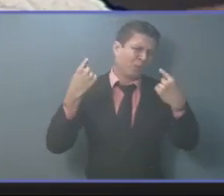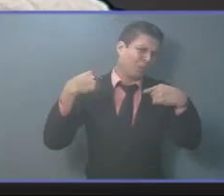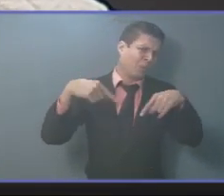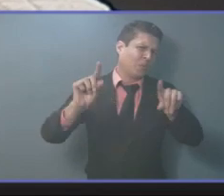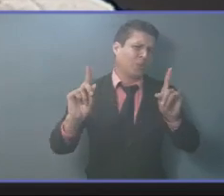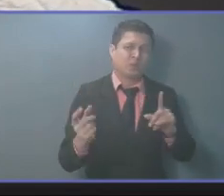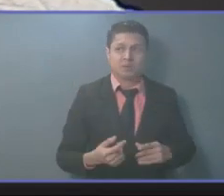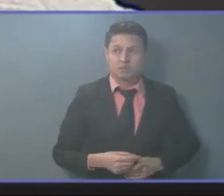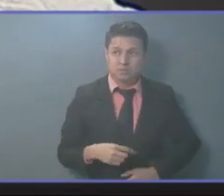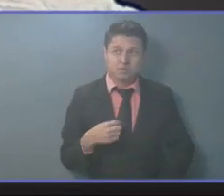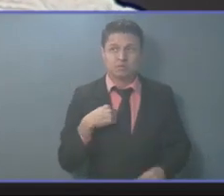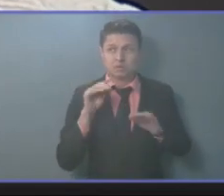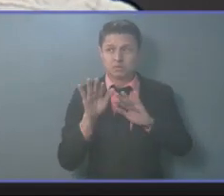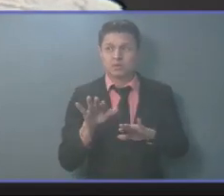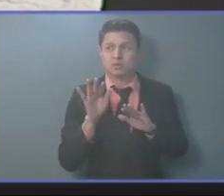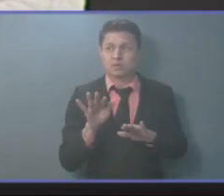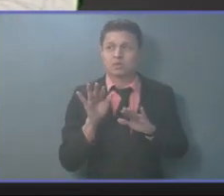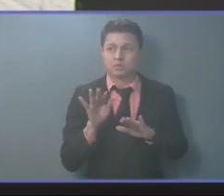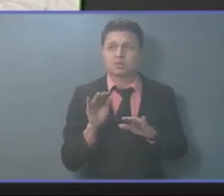de lejos.